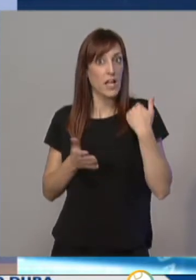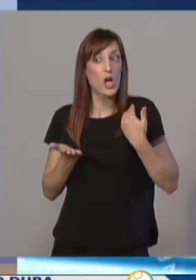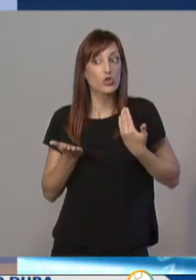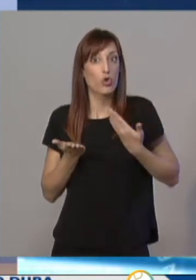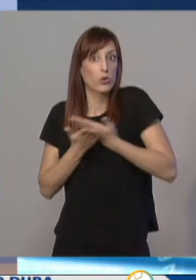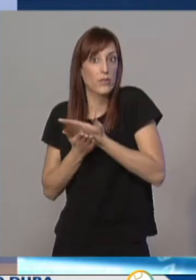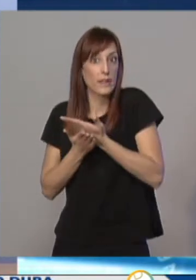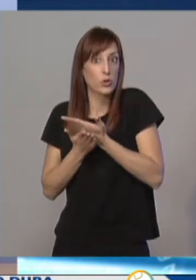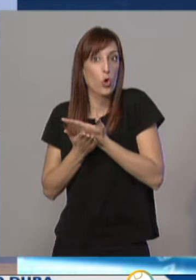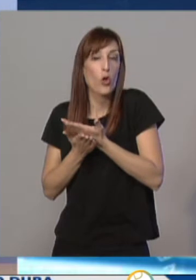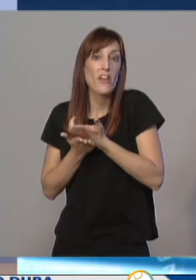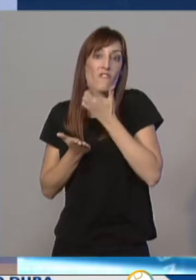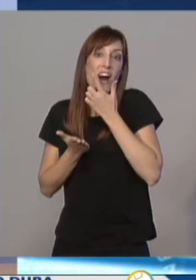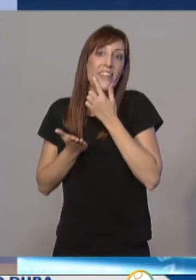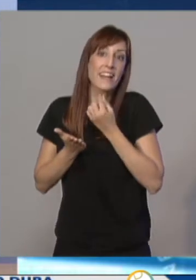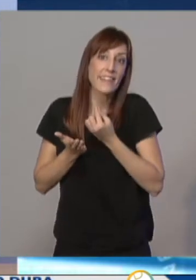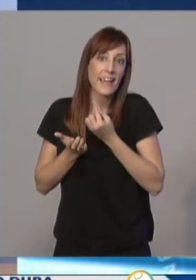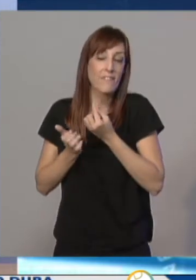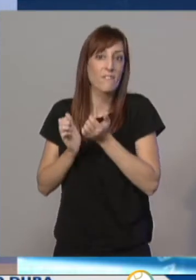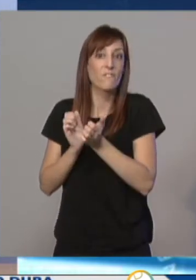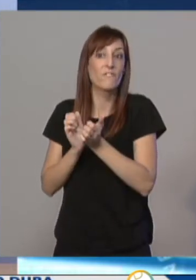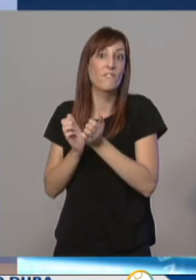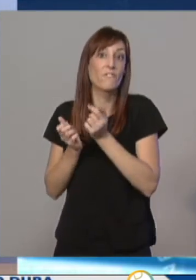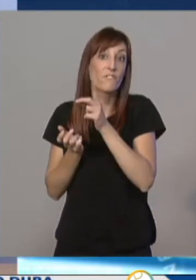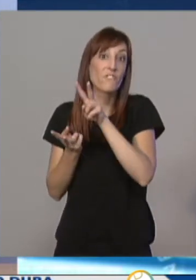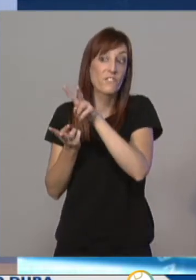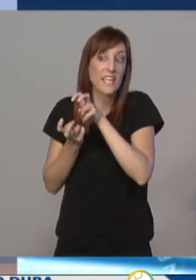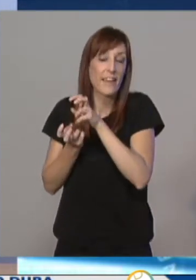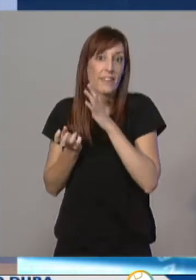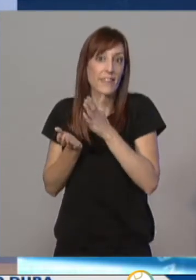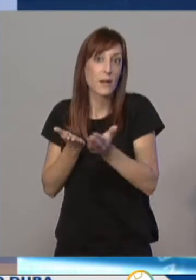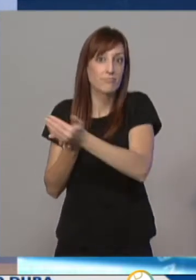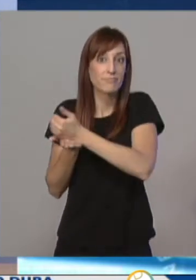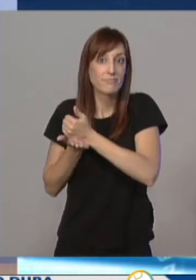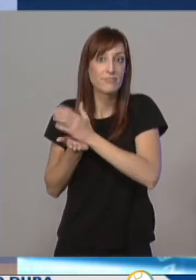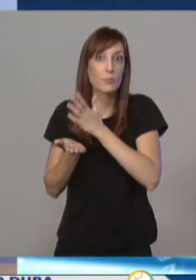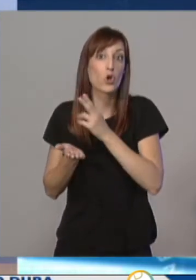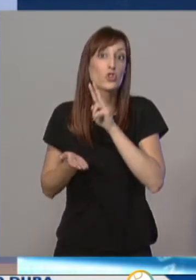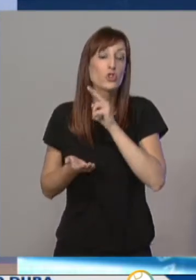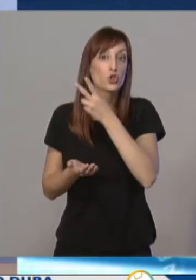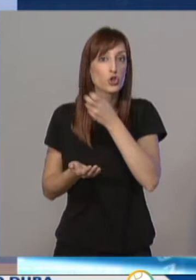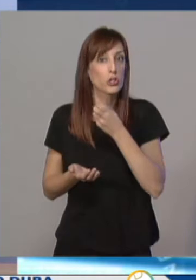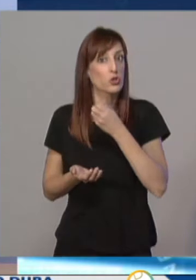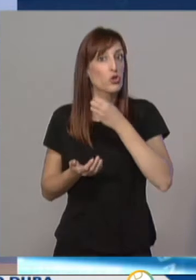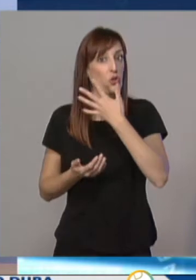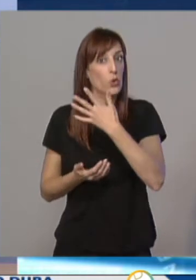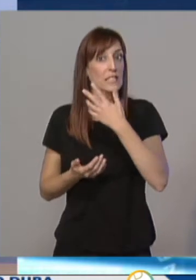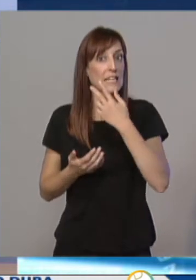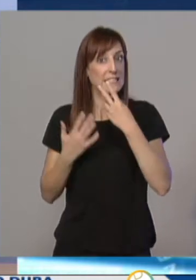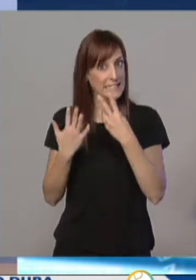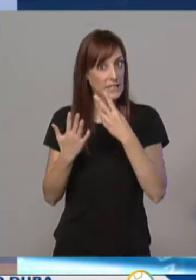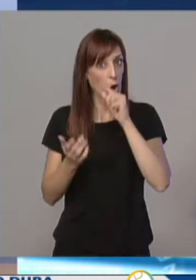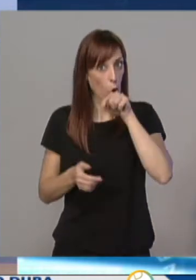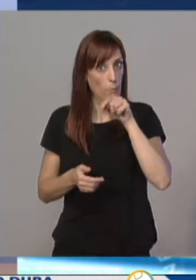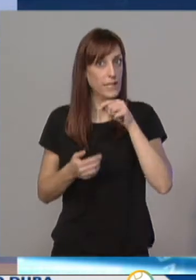facilidad financiera para el año 2019... ...por un importe estimado de 257